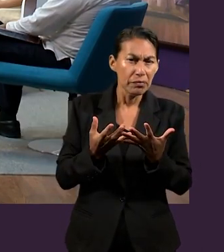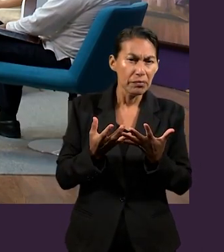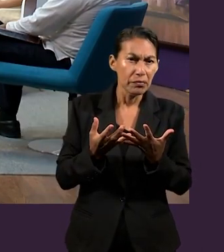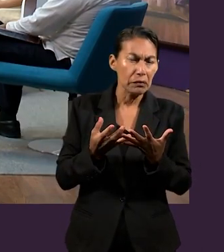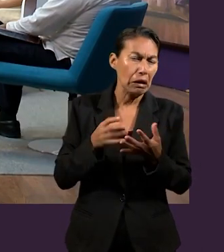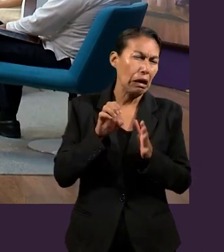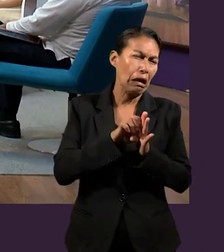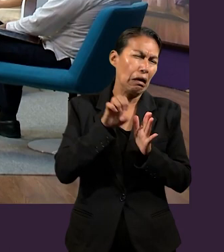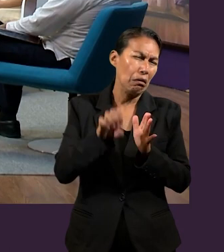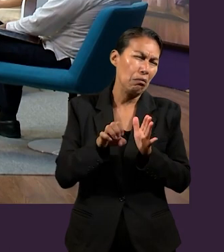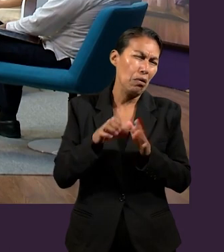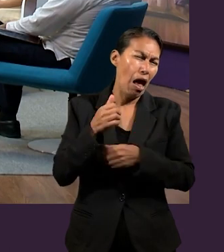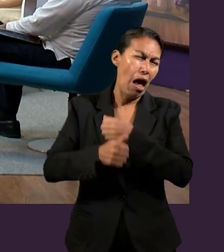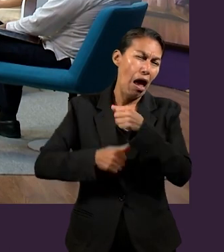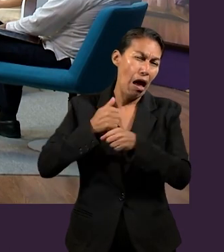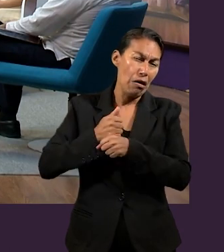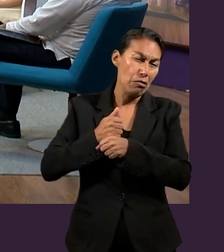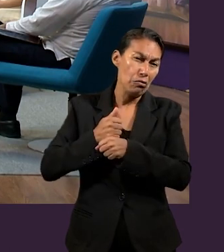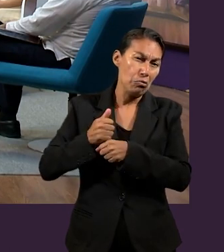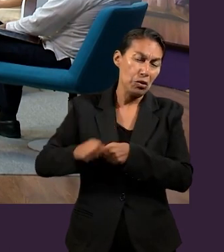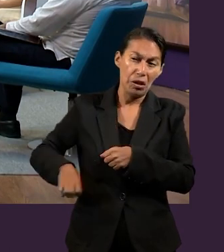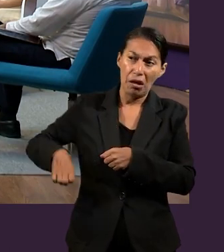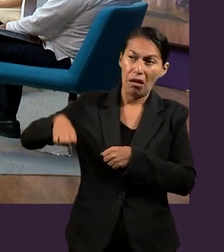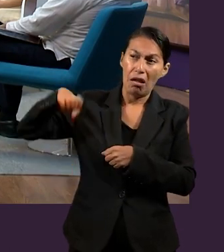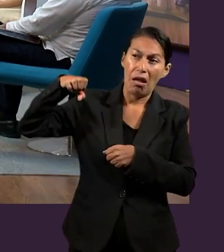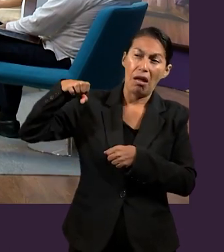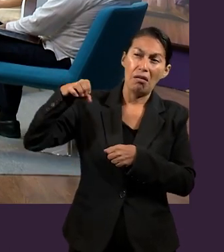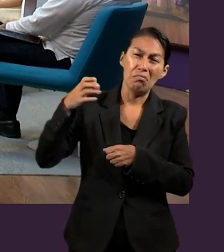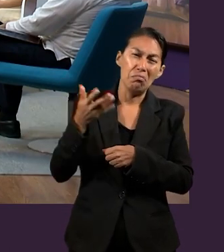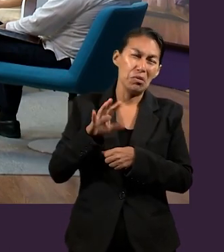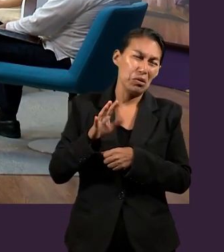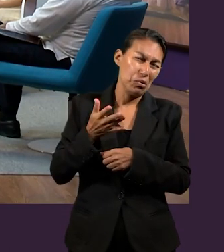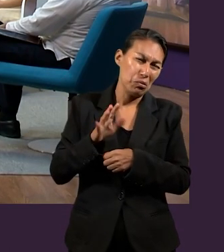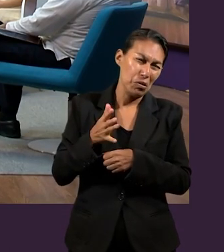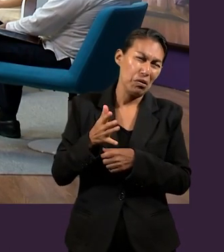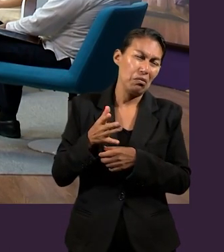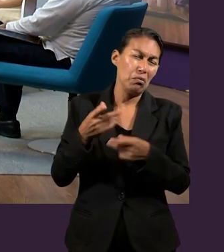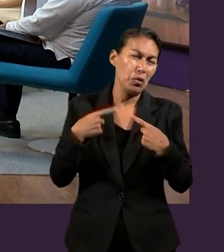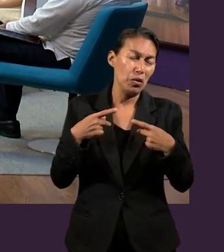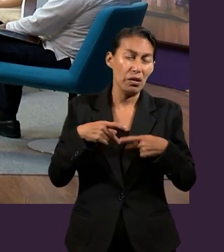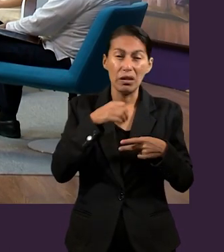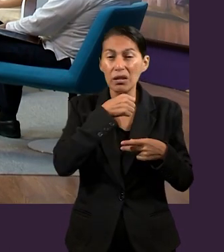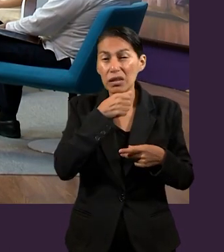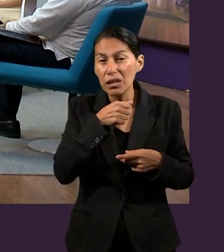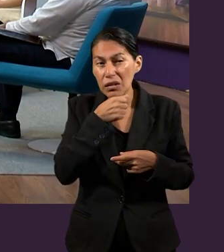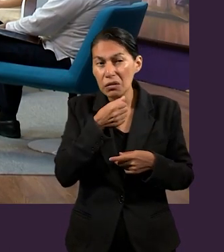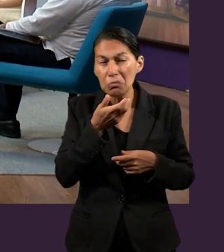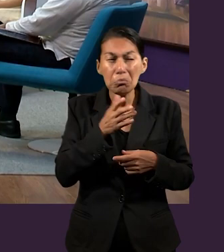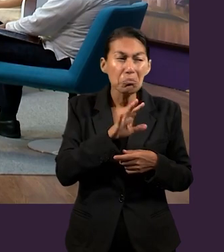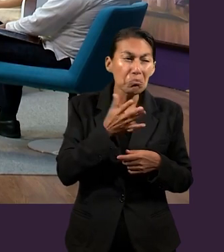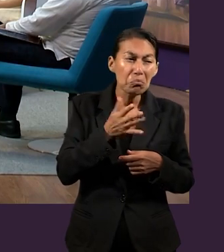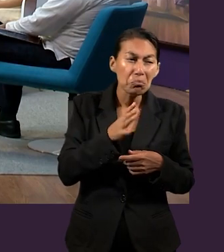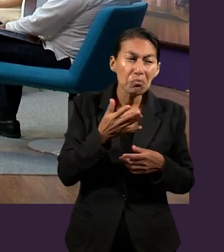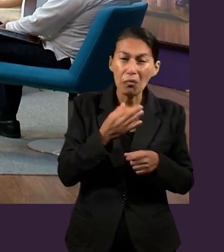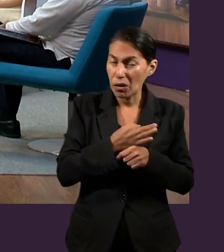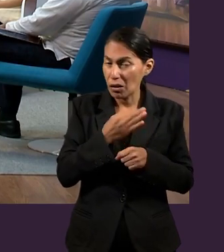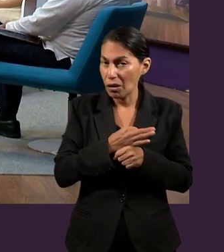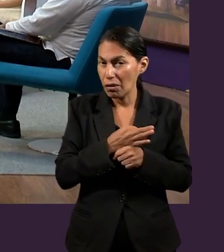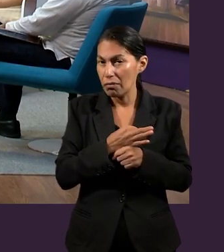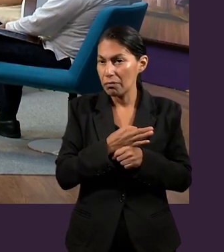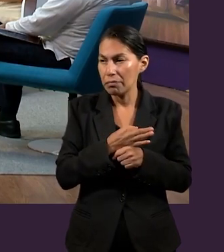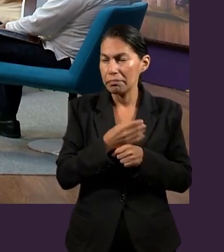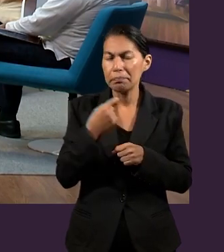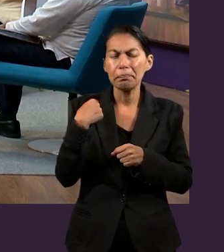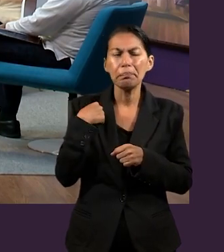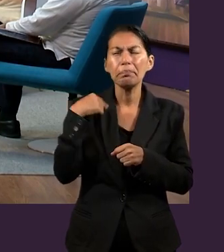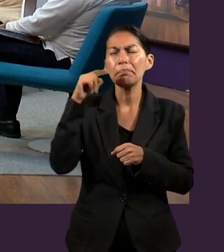vivió o vive muchos años? ¿Cuánto es más o menos un promedio así de las personas más mal longevas que vivan en este mundo y en